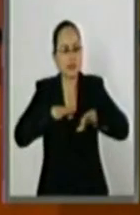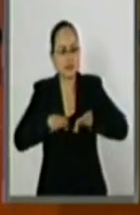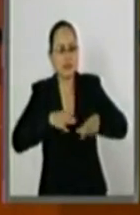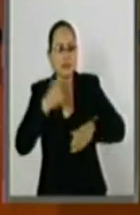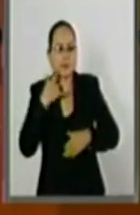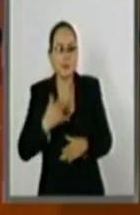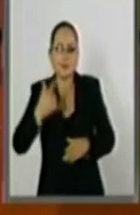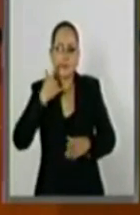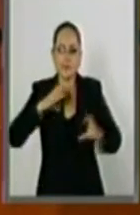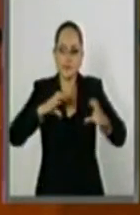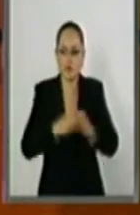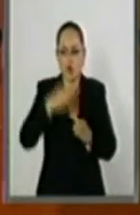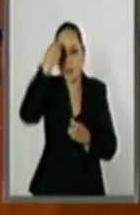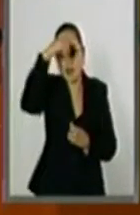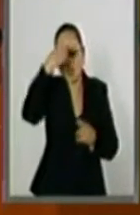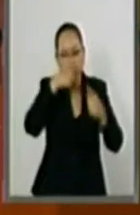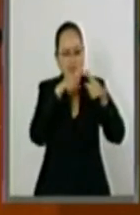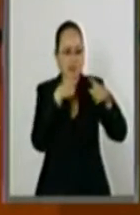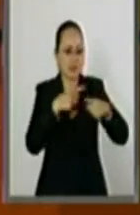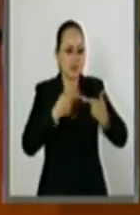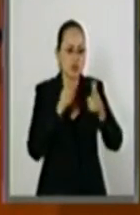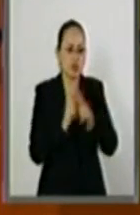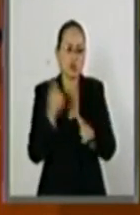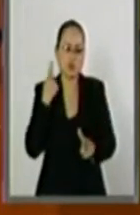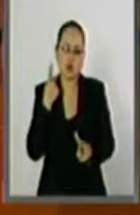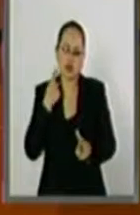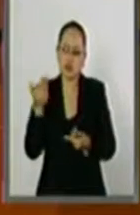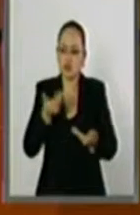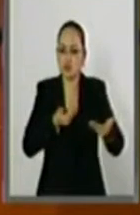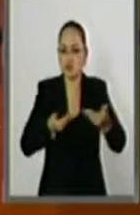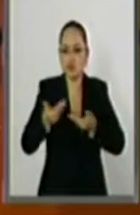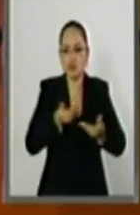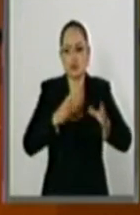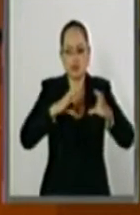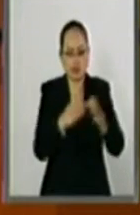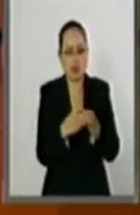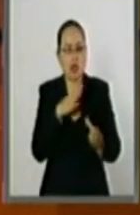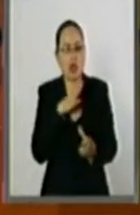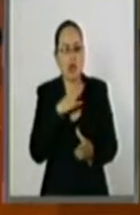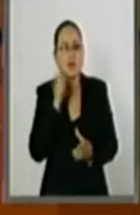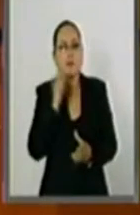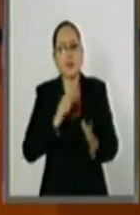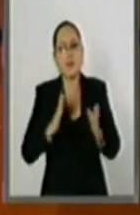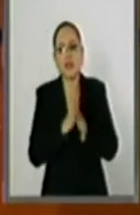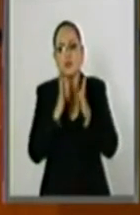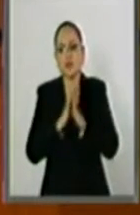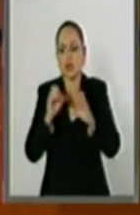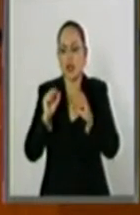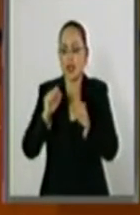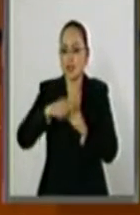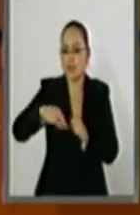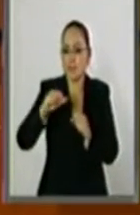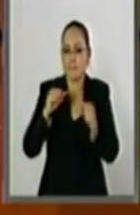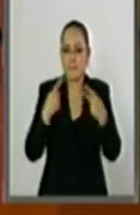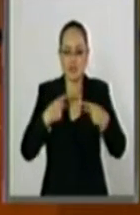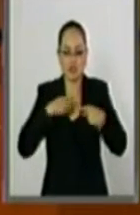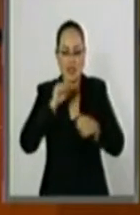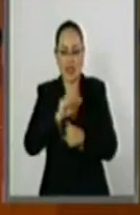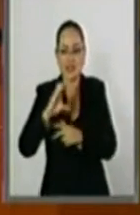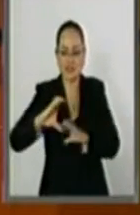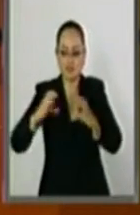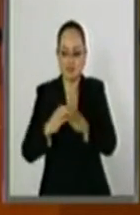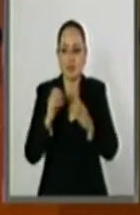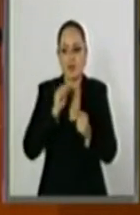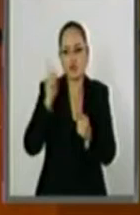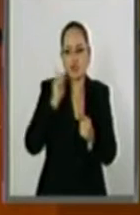concurrieron las opiniones de diferentes grupos parlamentarios y participación de la sociedad civil, expertos,